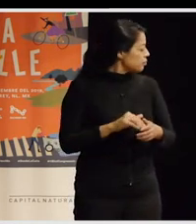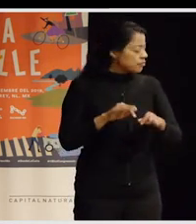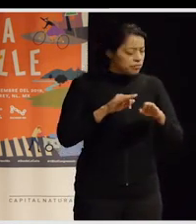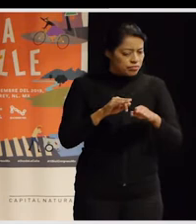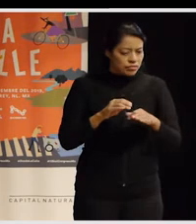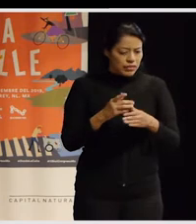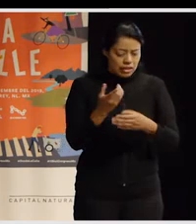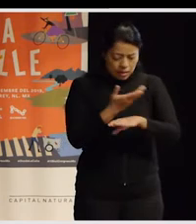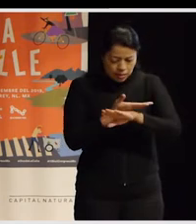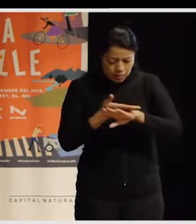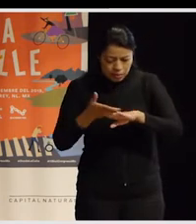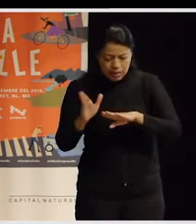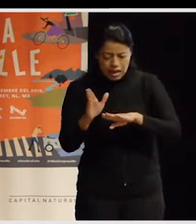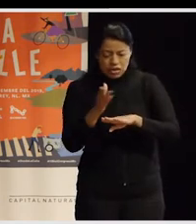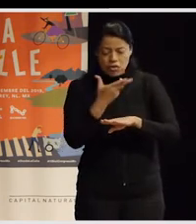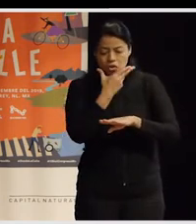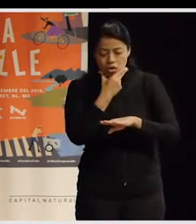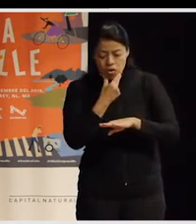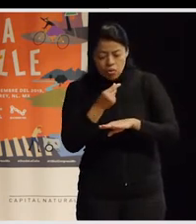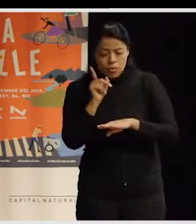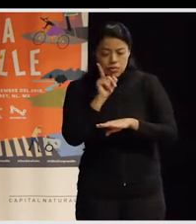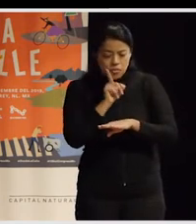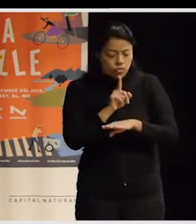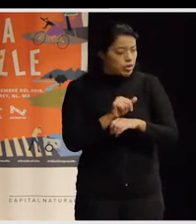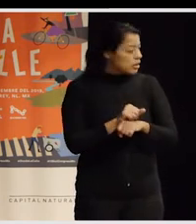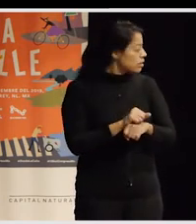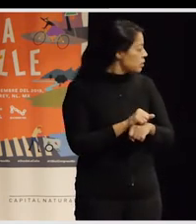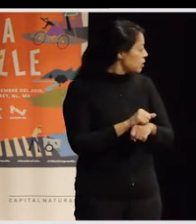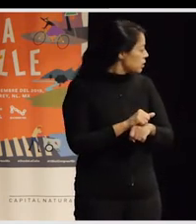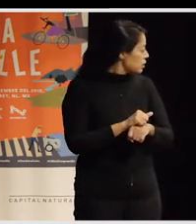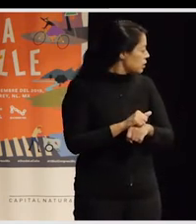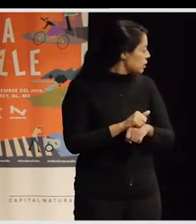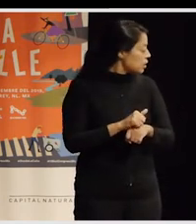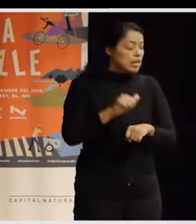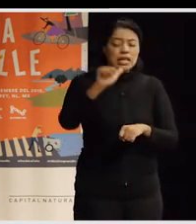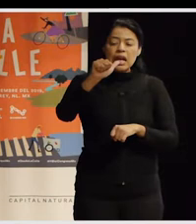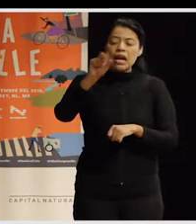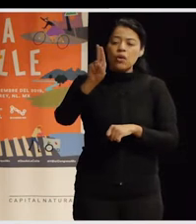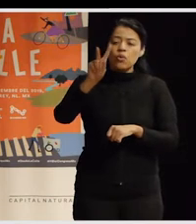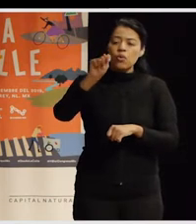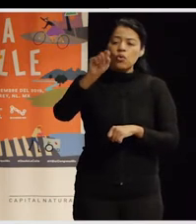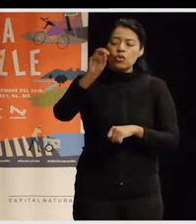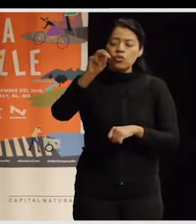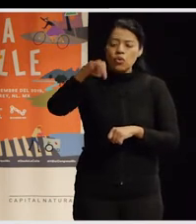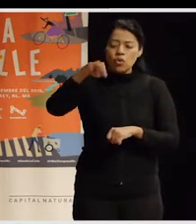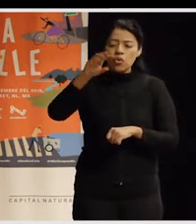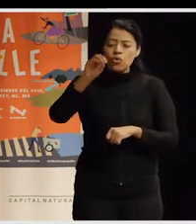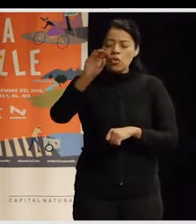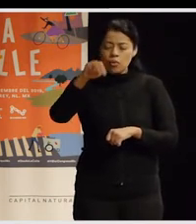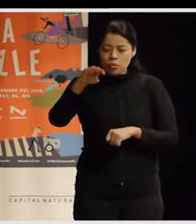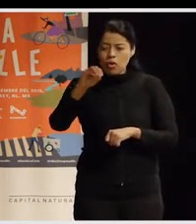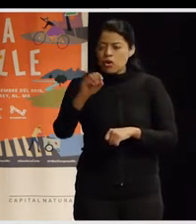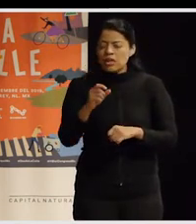blanco, burgués, varón y autónomo. Cuando decimos autónomo quiere decir que no tiene dependencias y está desligado de cualquier cadena de